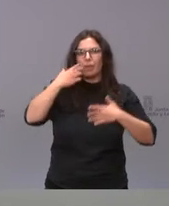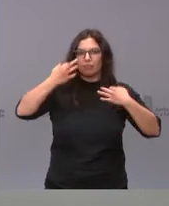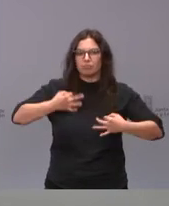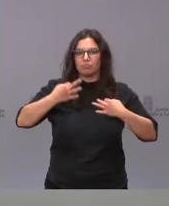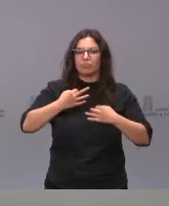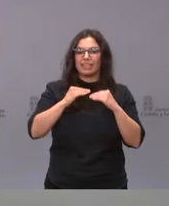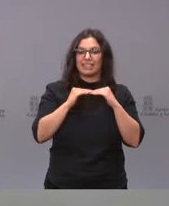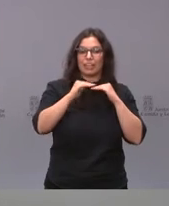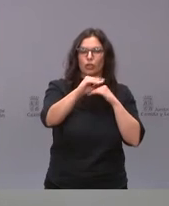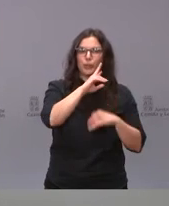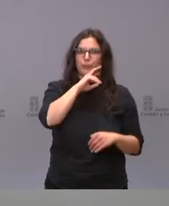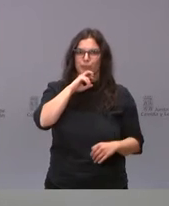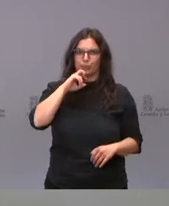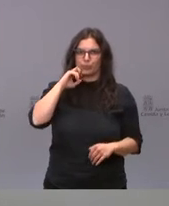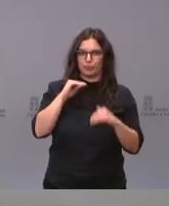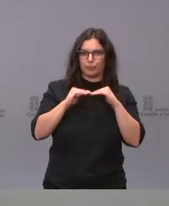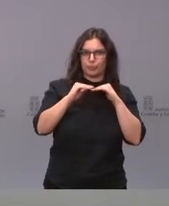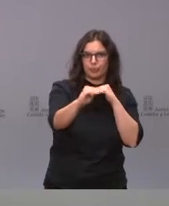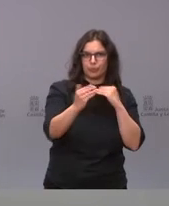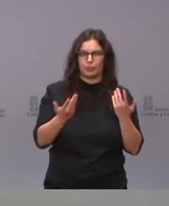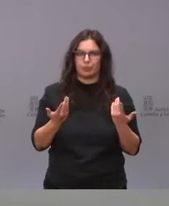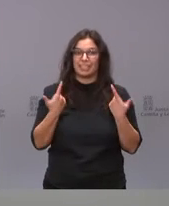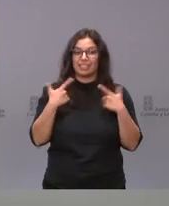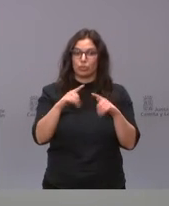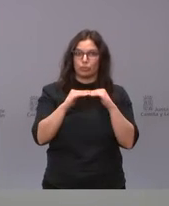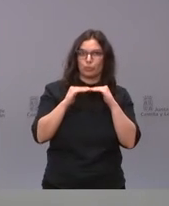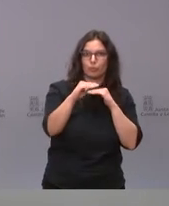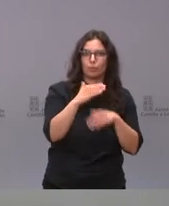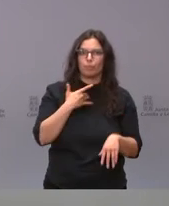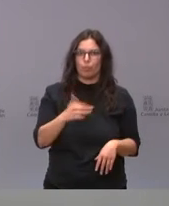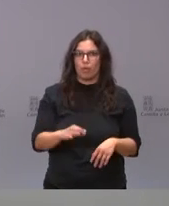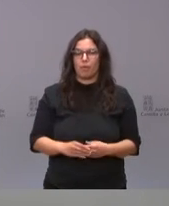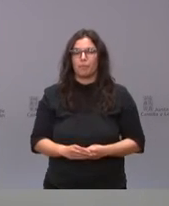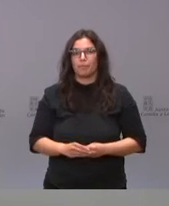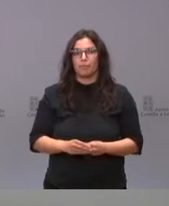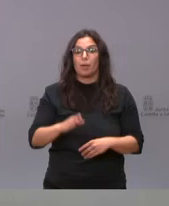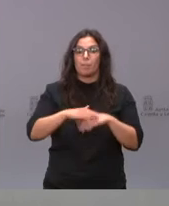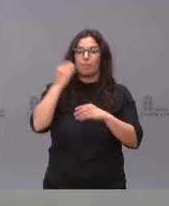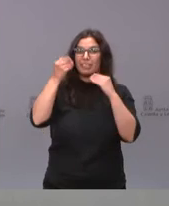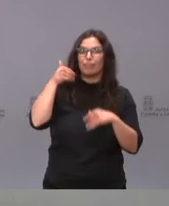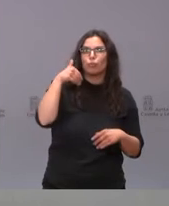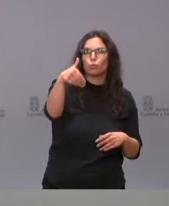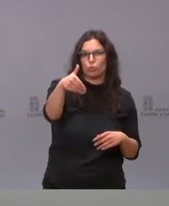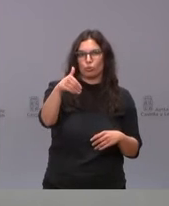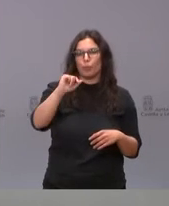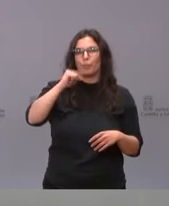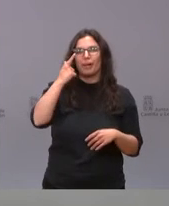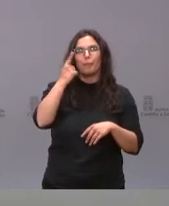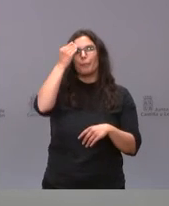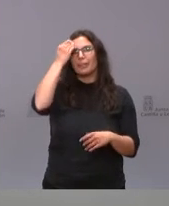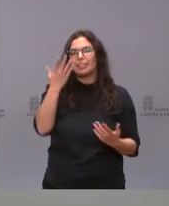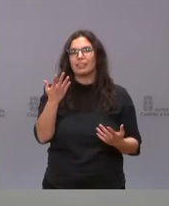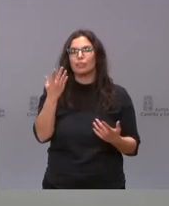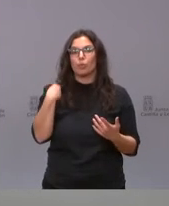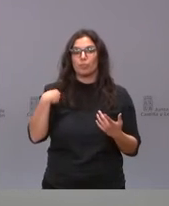sector, garantiza su estabilidad, sobre todo de cara al futuro, sobre todo pensando en esa